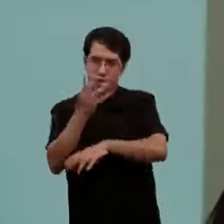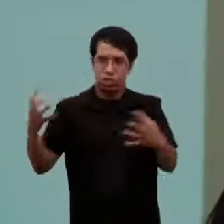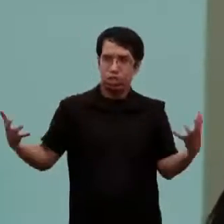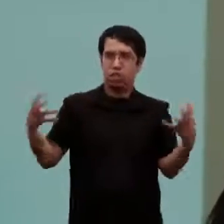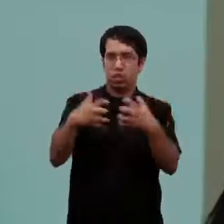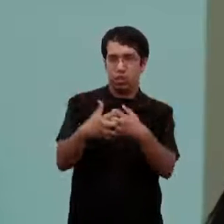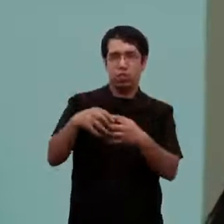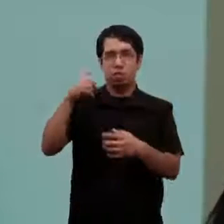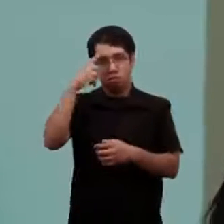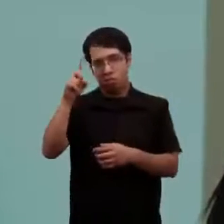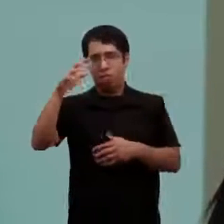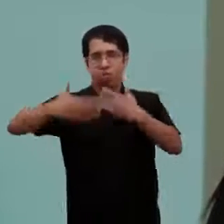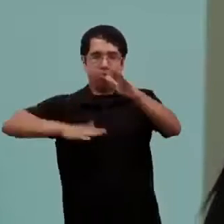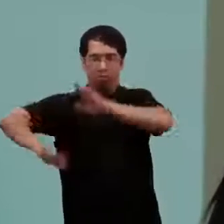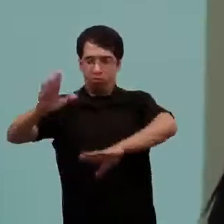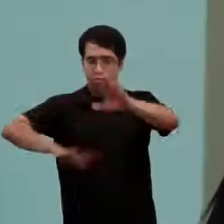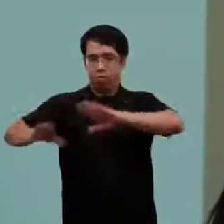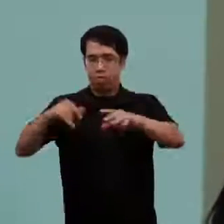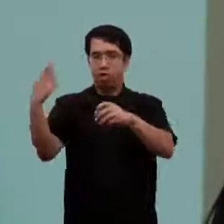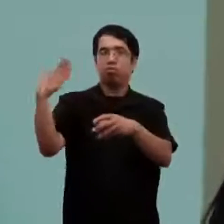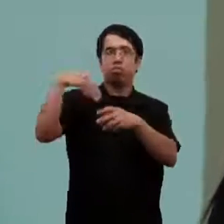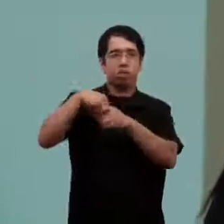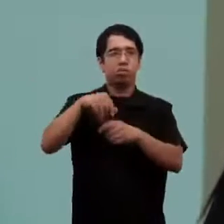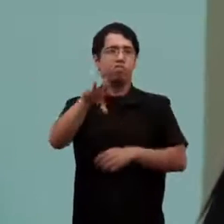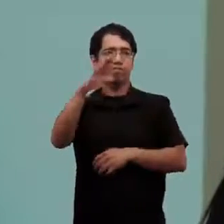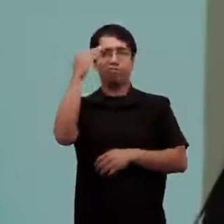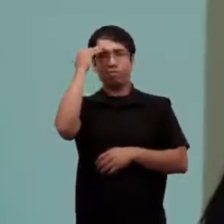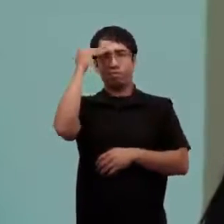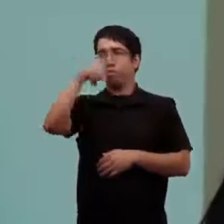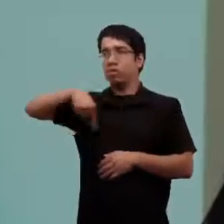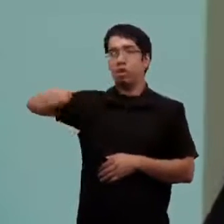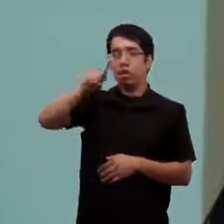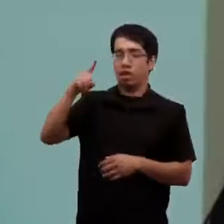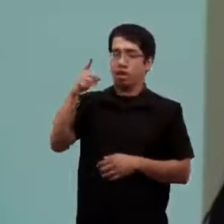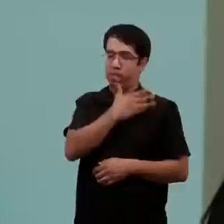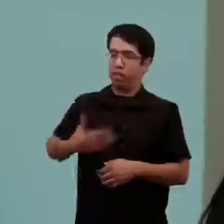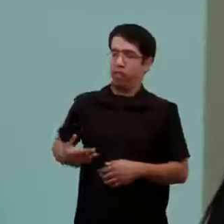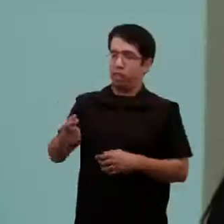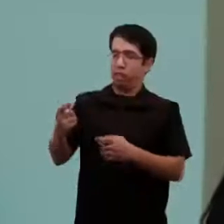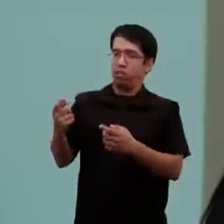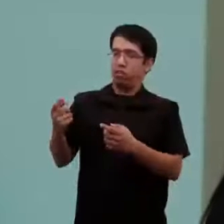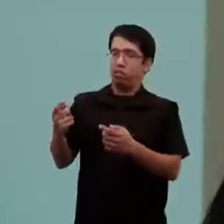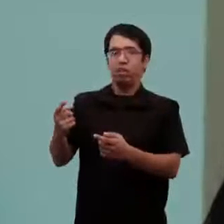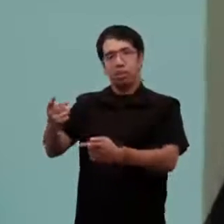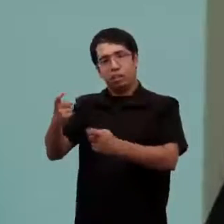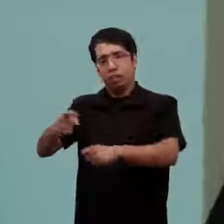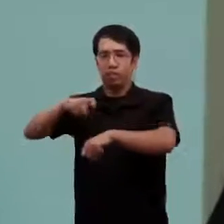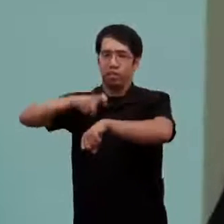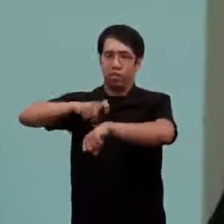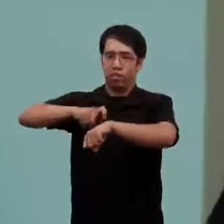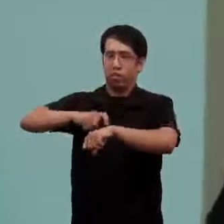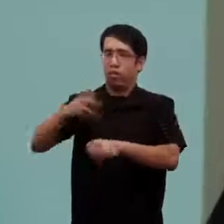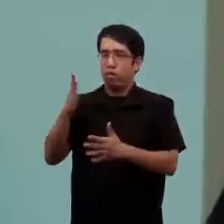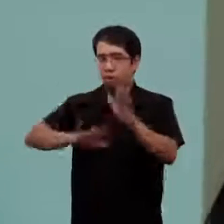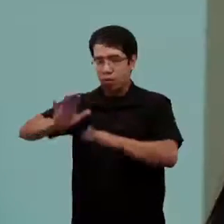políticas públicas y entonces necesitamos tiempo necesitamos ser reales en que vamos a hacer cosas a